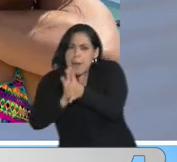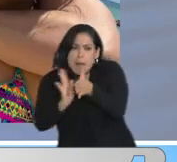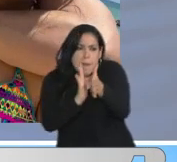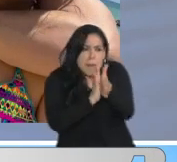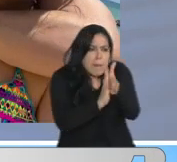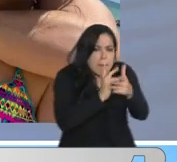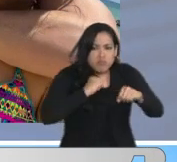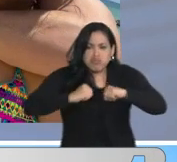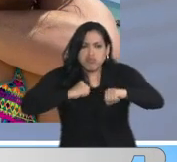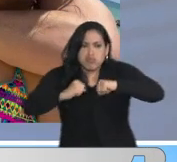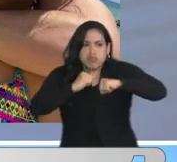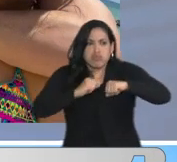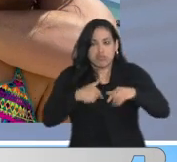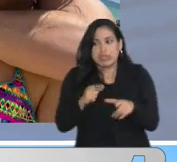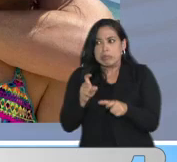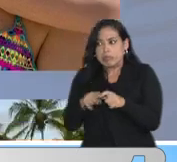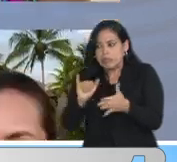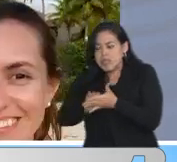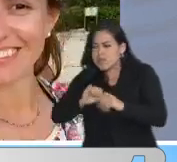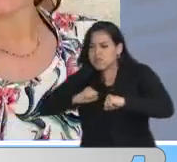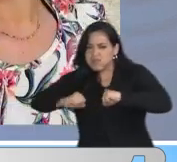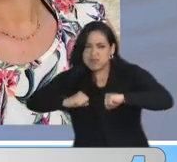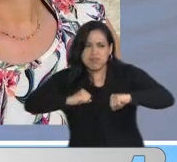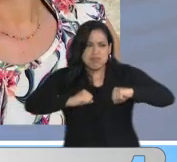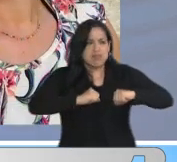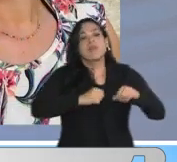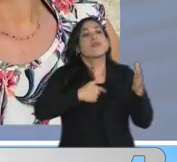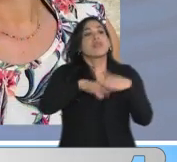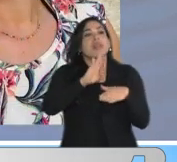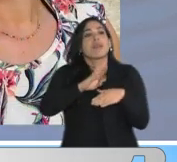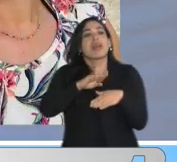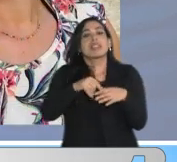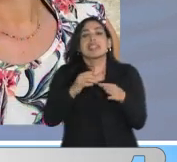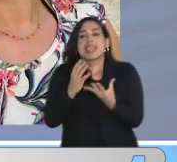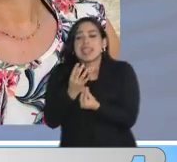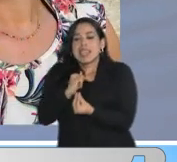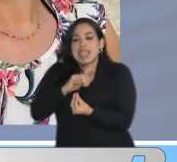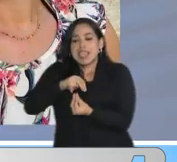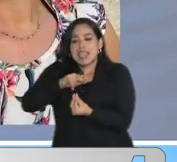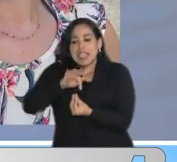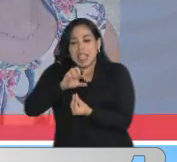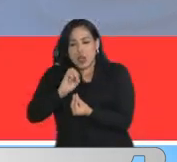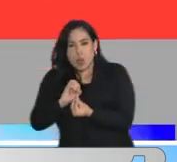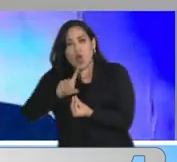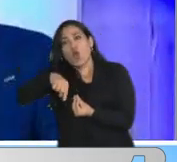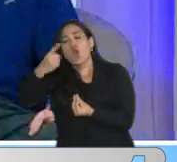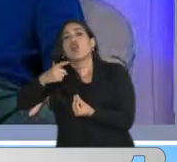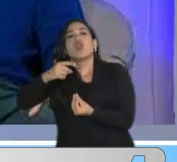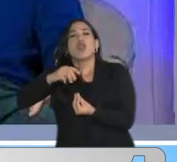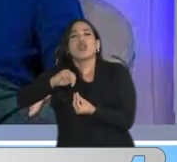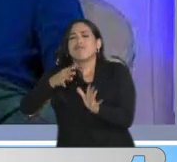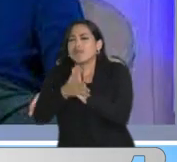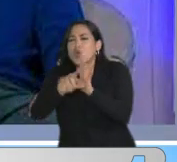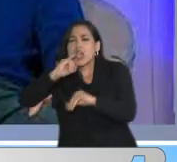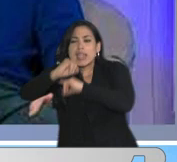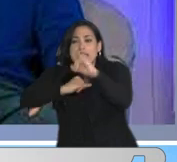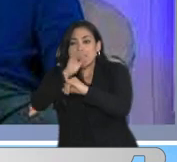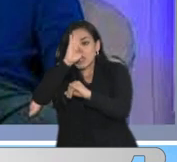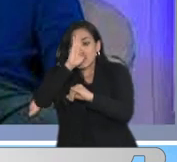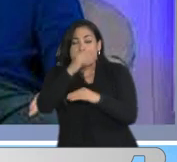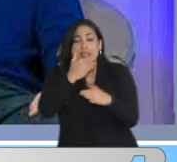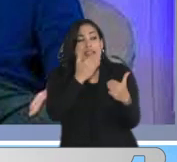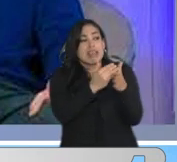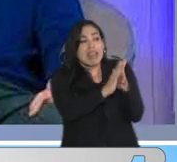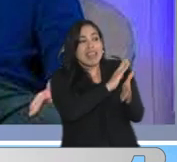teniendo, donde estamos ascriptos, así como Clasip, Ameripol, Interpol. Gracias a la gestión de mi general